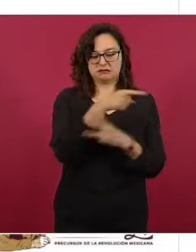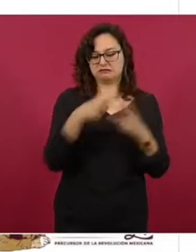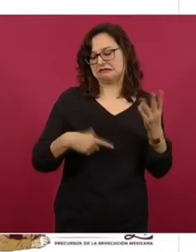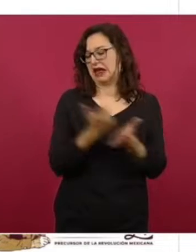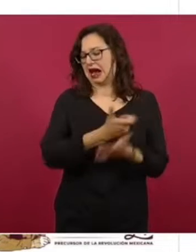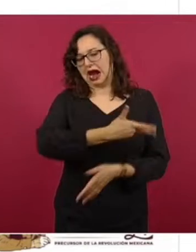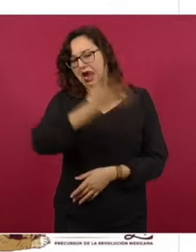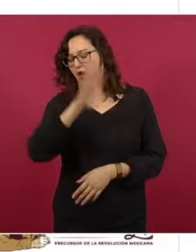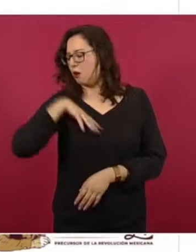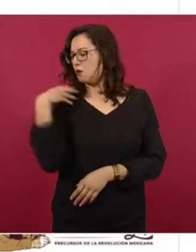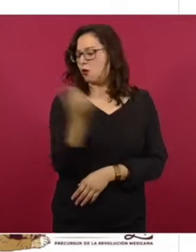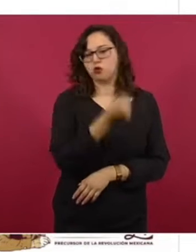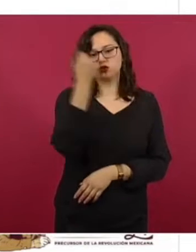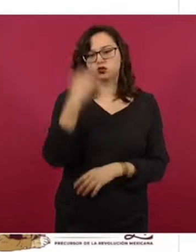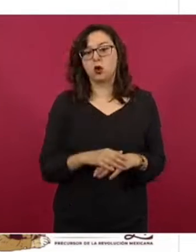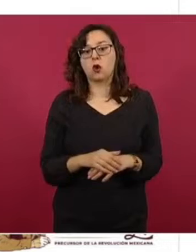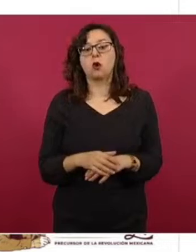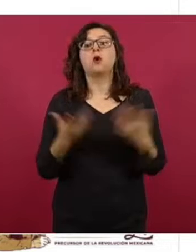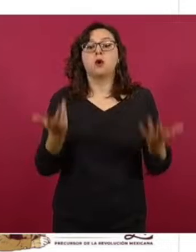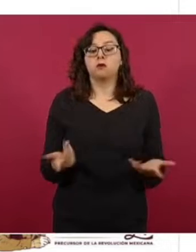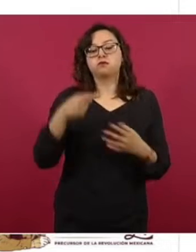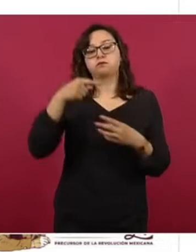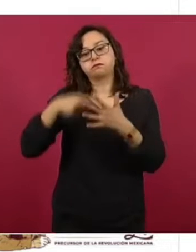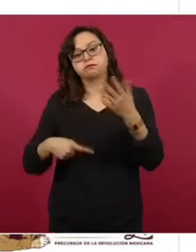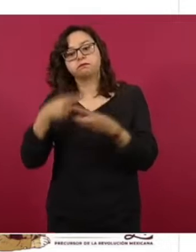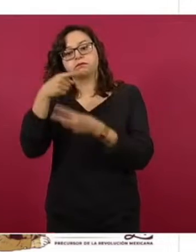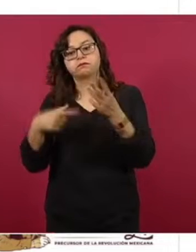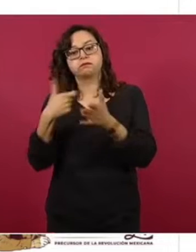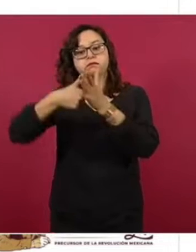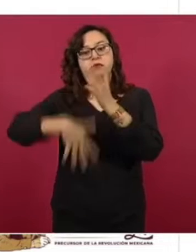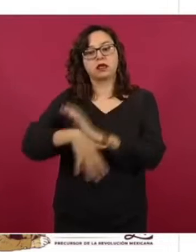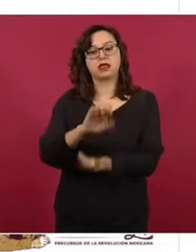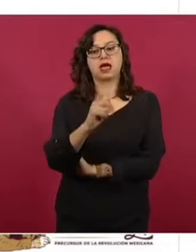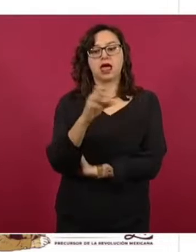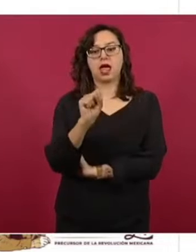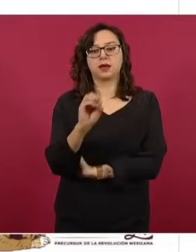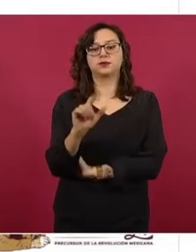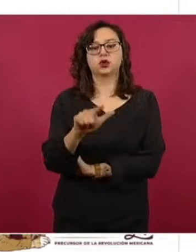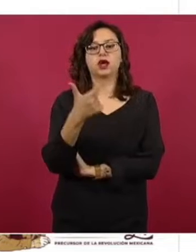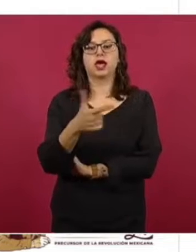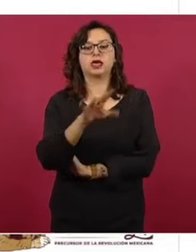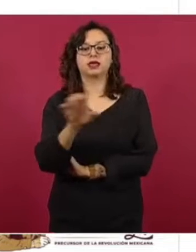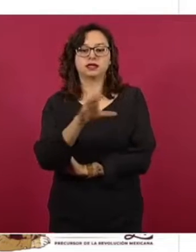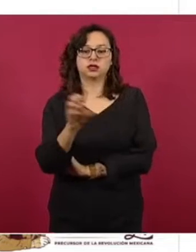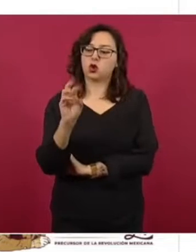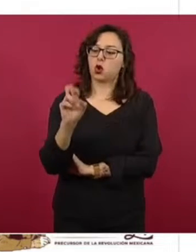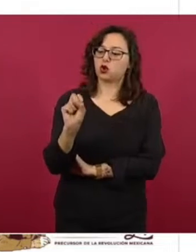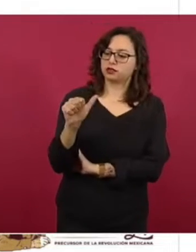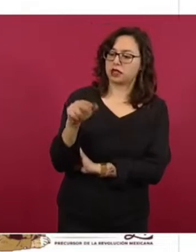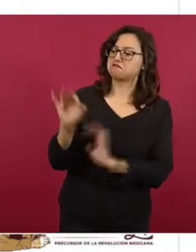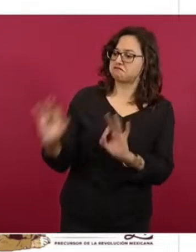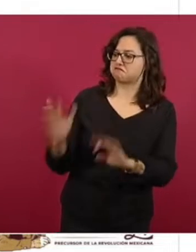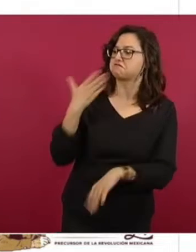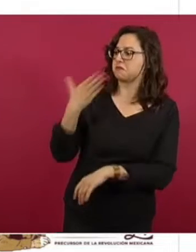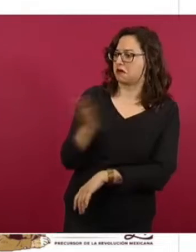pasada, Redsol, G500 y Orsani. Nos vamos a ver las regiones, las ocho regiones en que